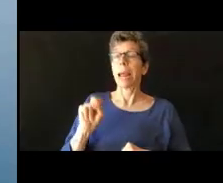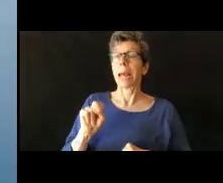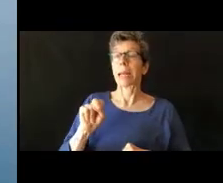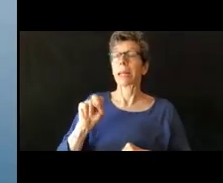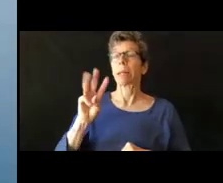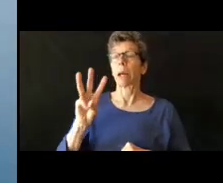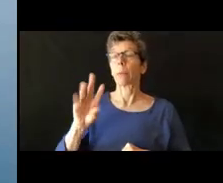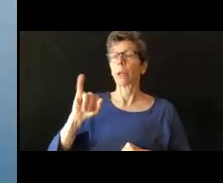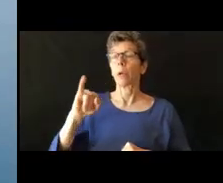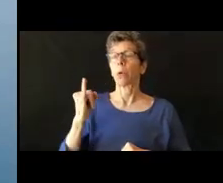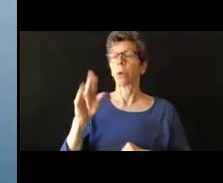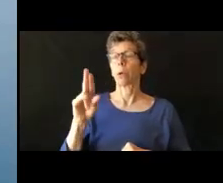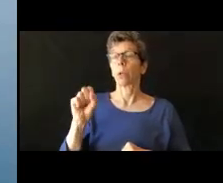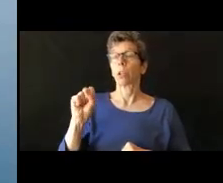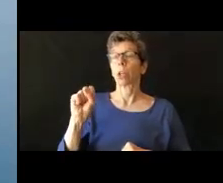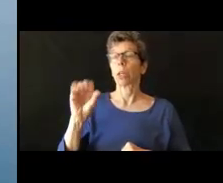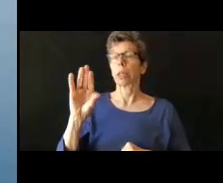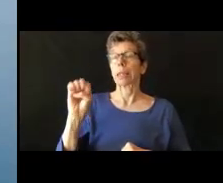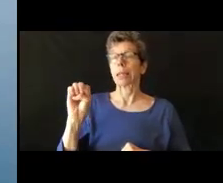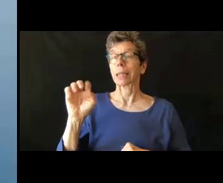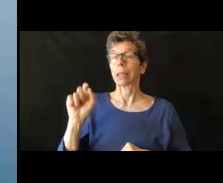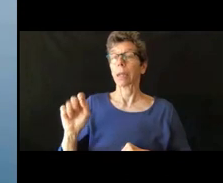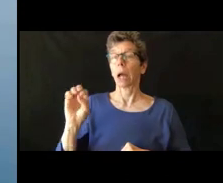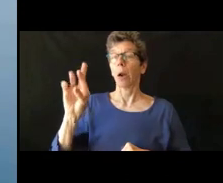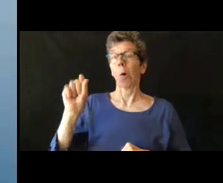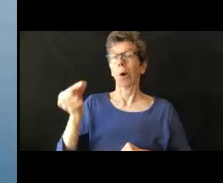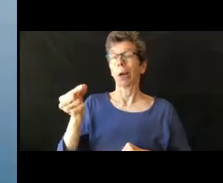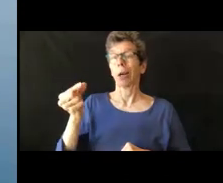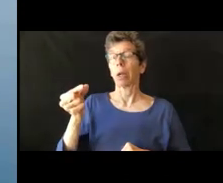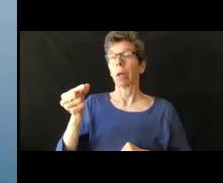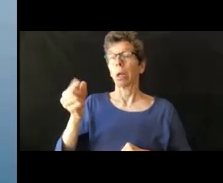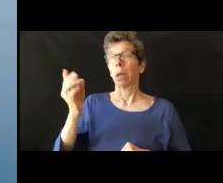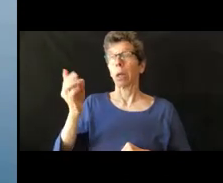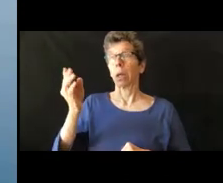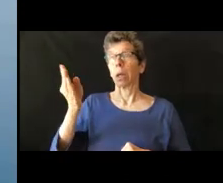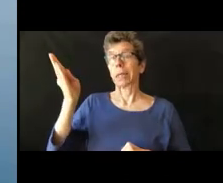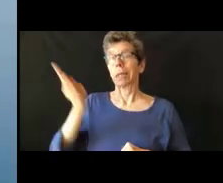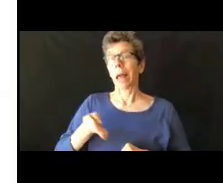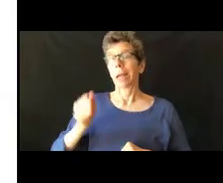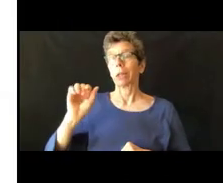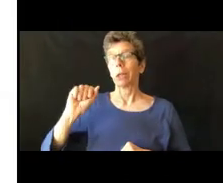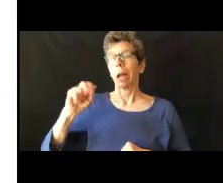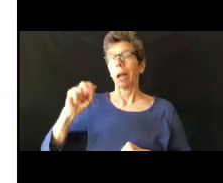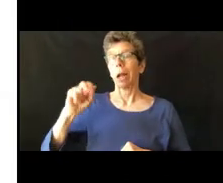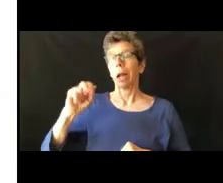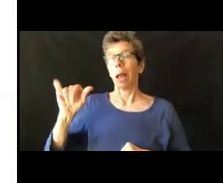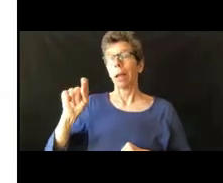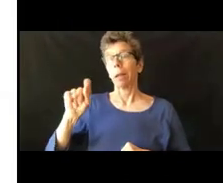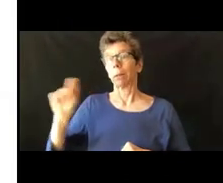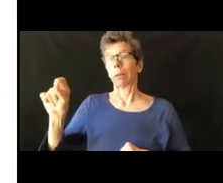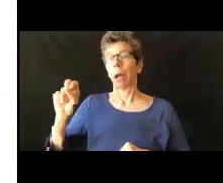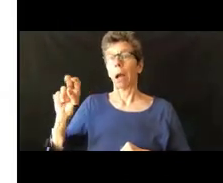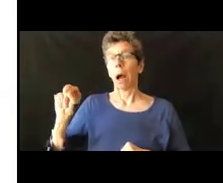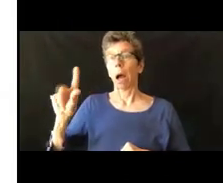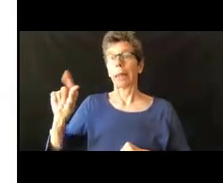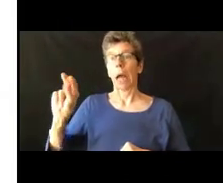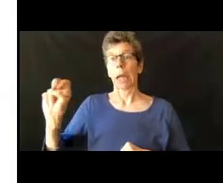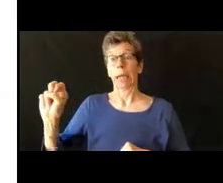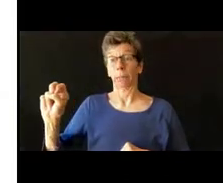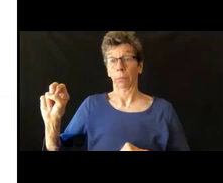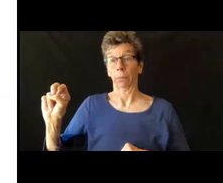www.northwestjustice.org, raya, aplicar en línea, apply online.